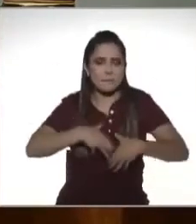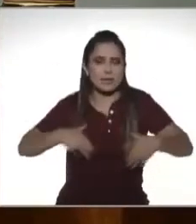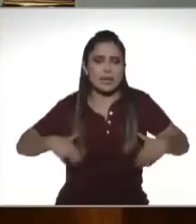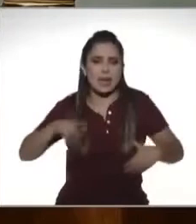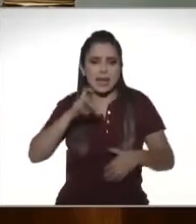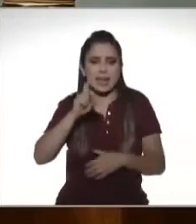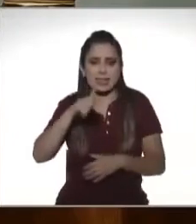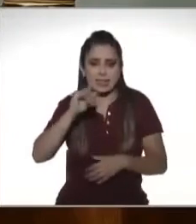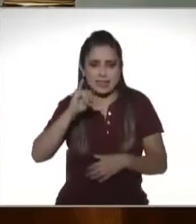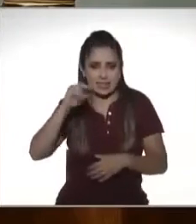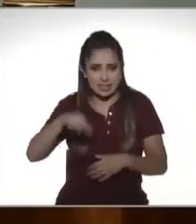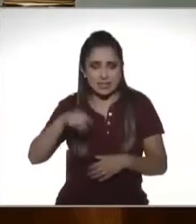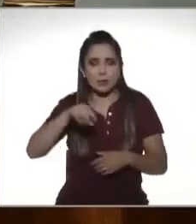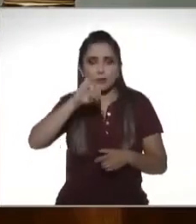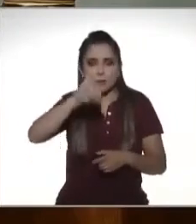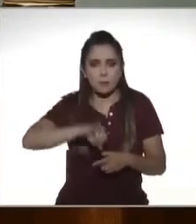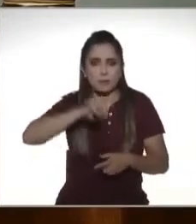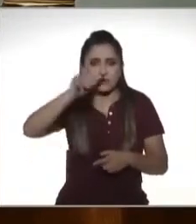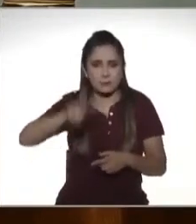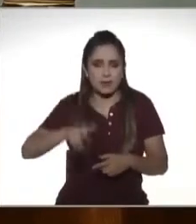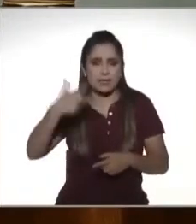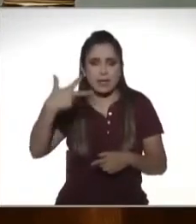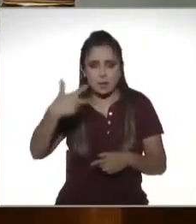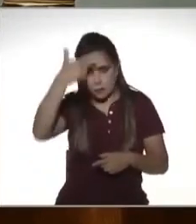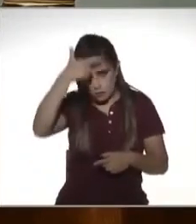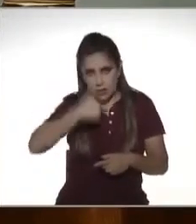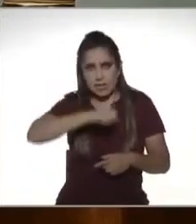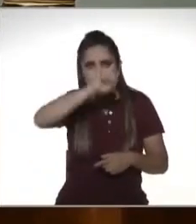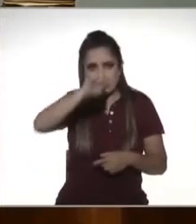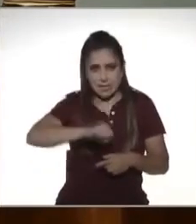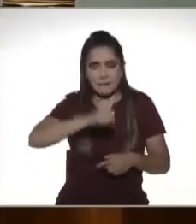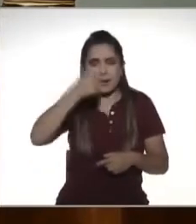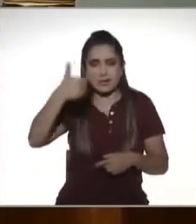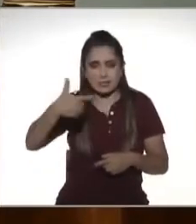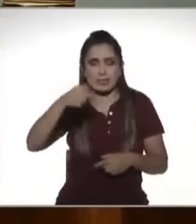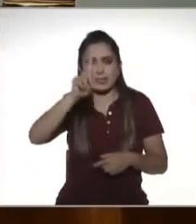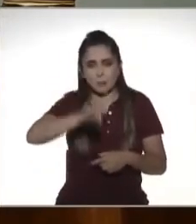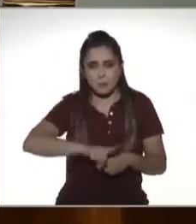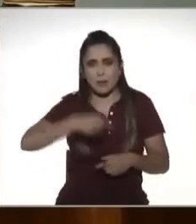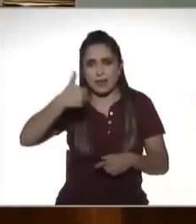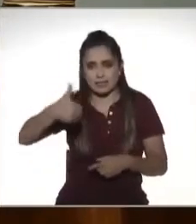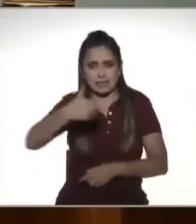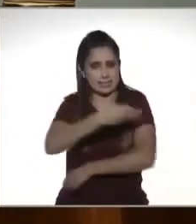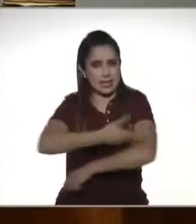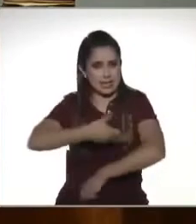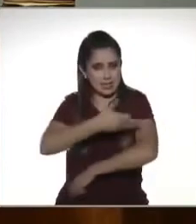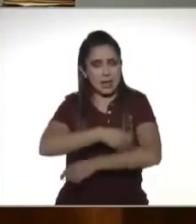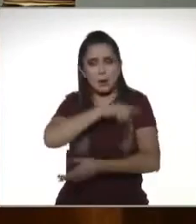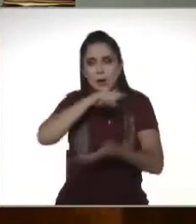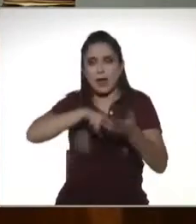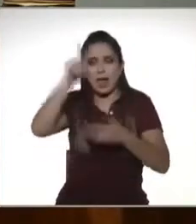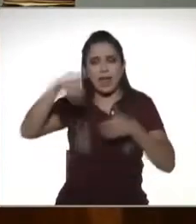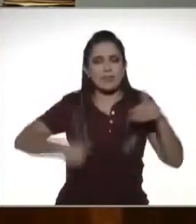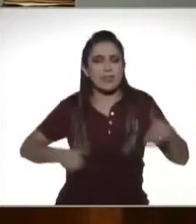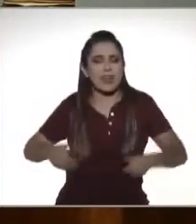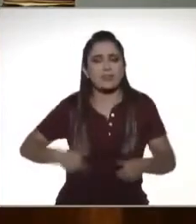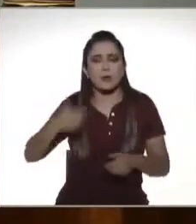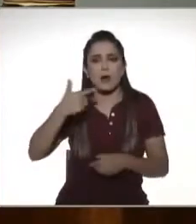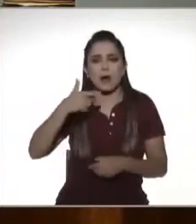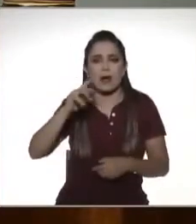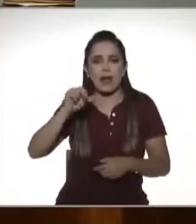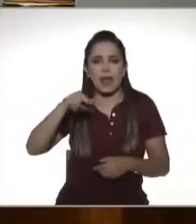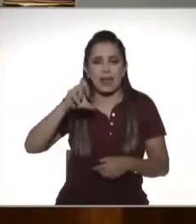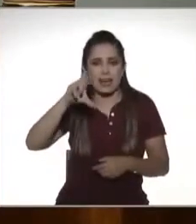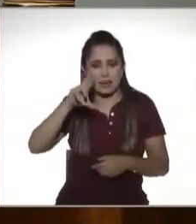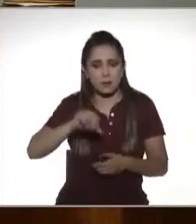Redken Impache los jueves y viernes a las 8 de la noche sábados a las 7 y domingos a las 6 de la tarde en el teatro el granero del centro